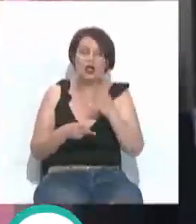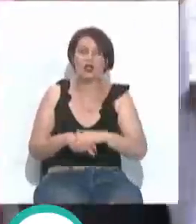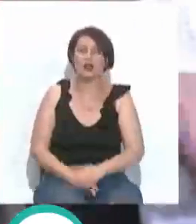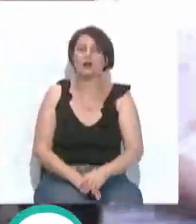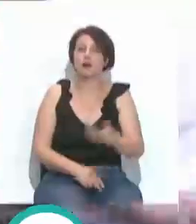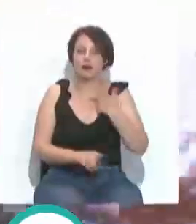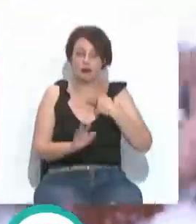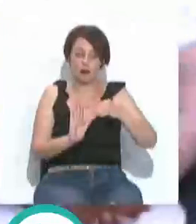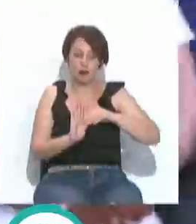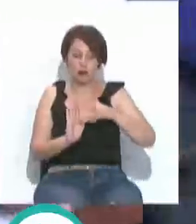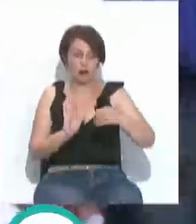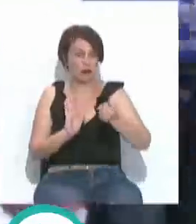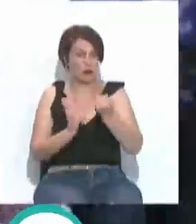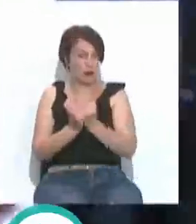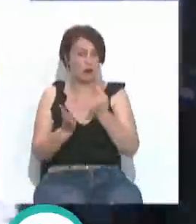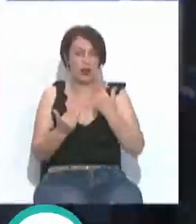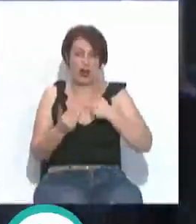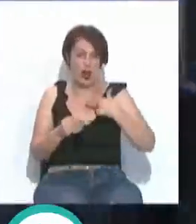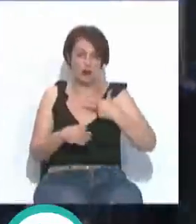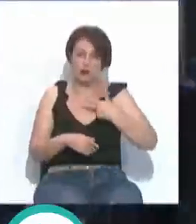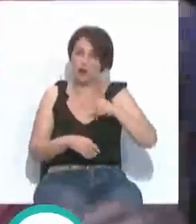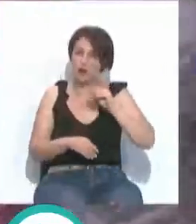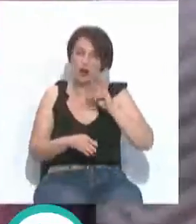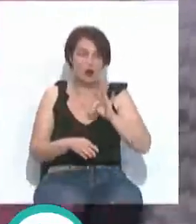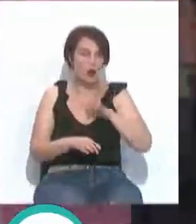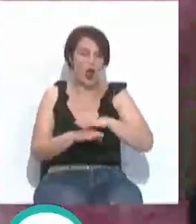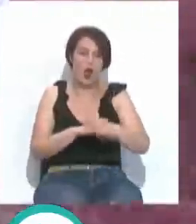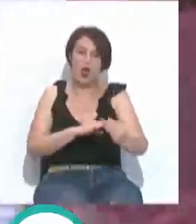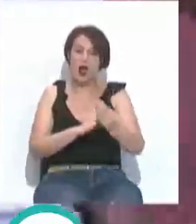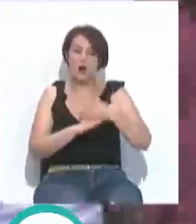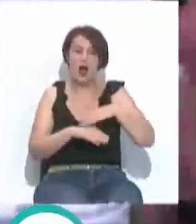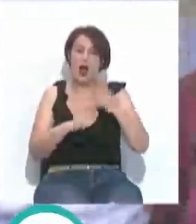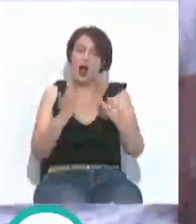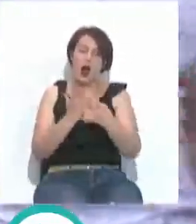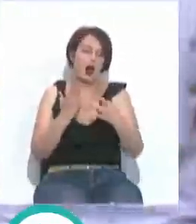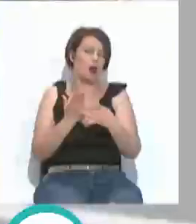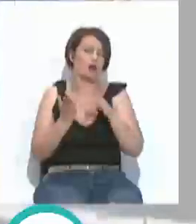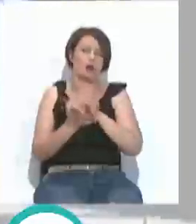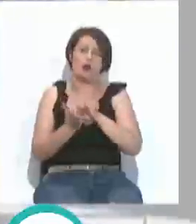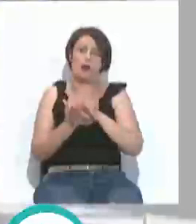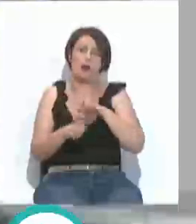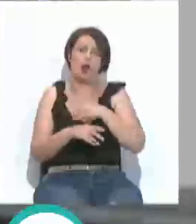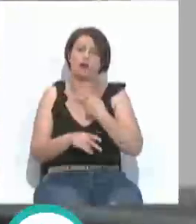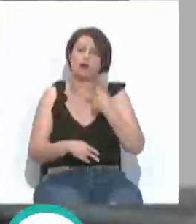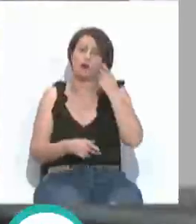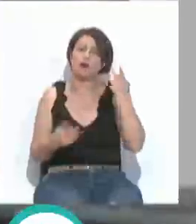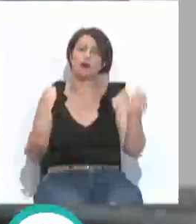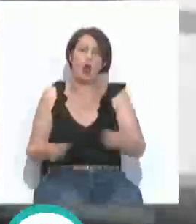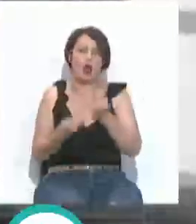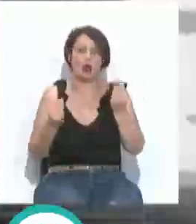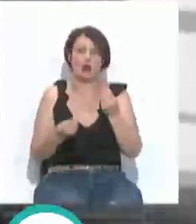Una calificación que favorece la aportación de subvenciones para promover la calidad de los servicios a los visitantes.